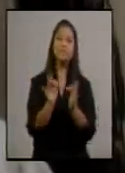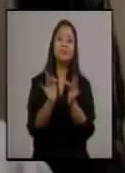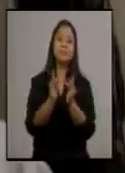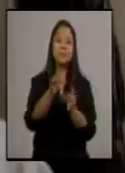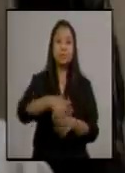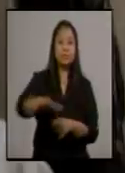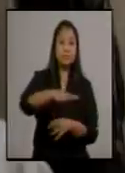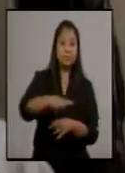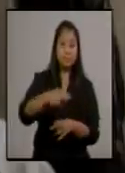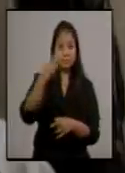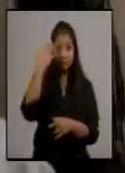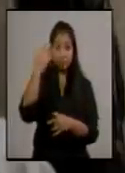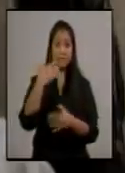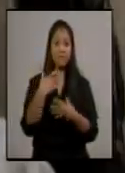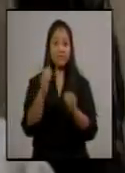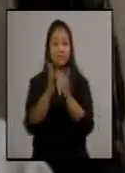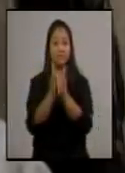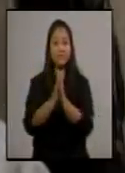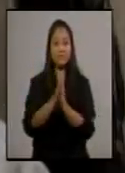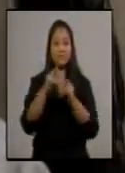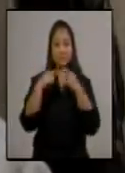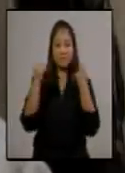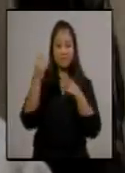población, que tengan un bendecido domingo. Muchas gracias. Víctor Valenzuela, les saludo. Gracias.